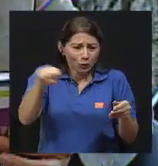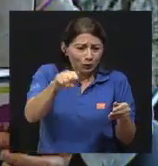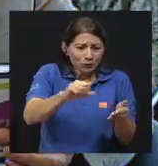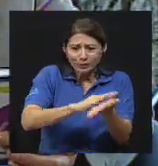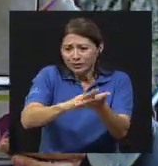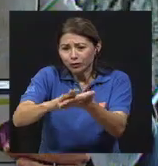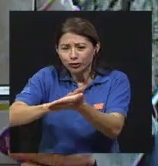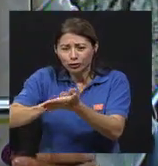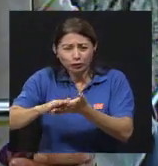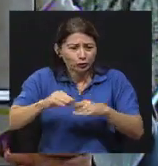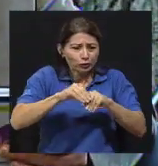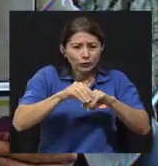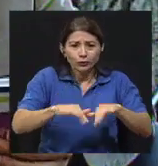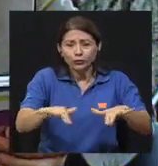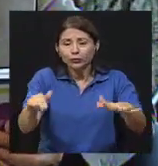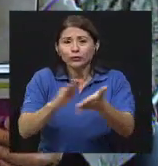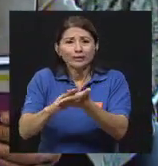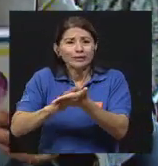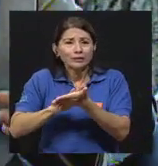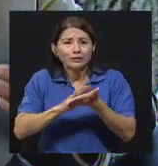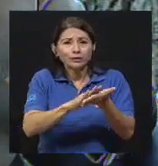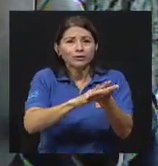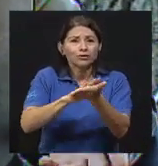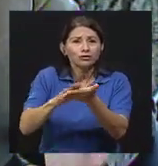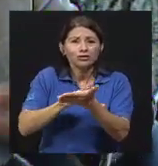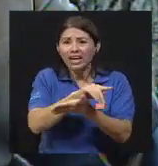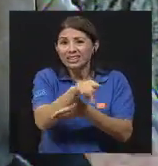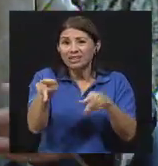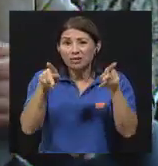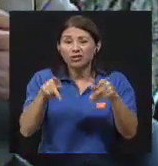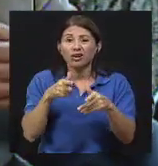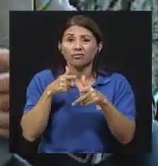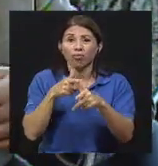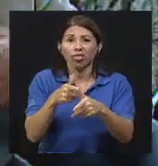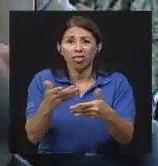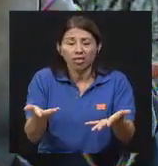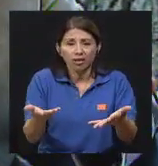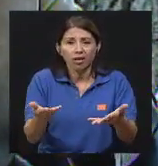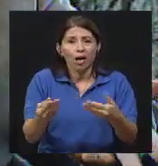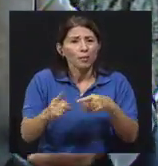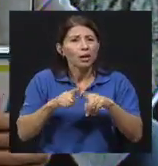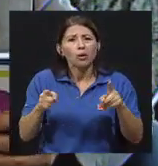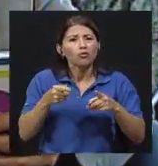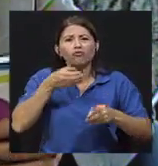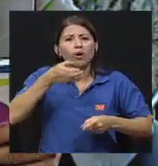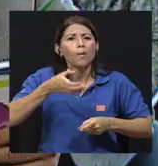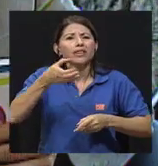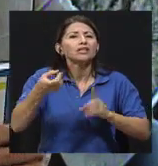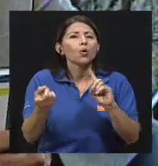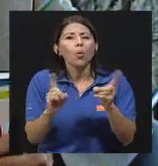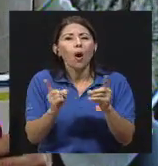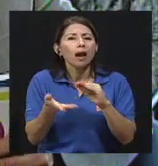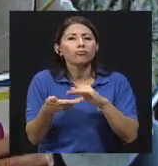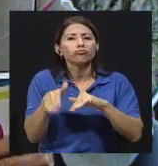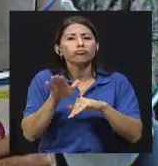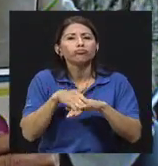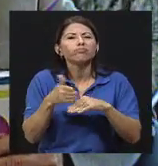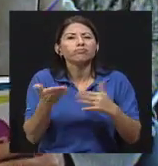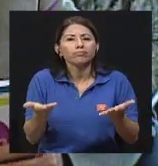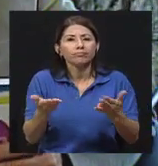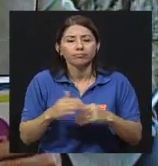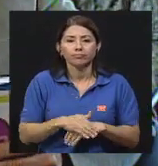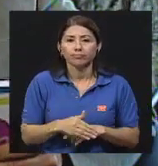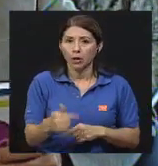Compulsivos. Exactamente, compulsivos. Pues la práctica está bien. ¿Cuál sería la recomendación de experto en ese sentido?